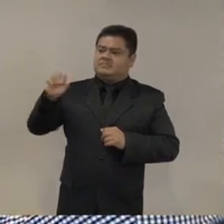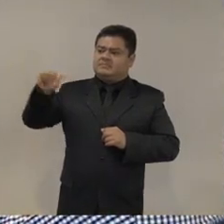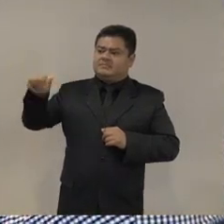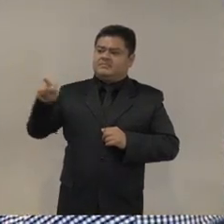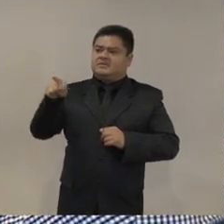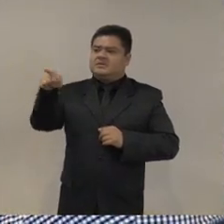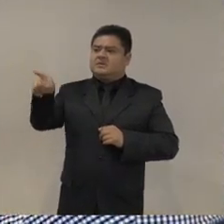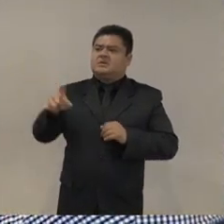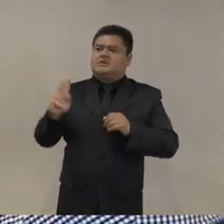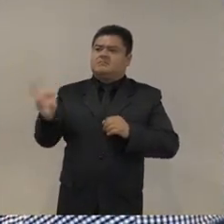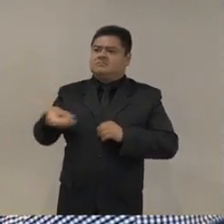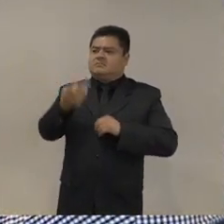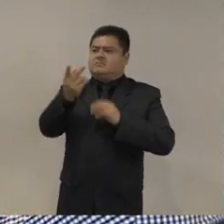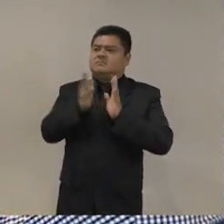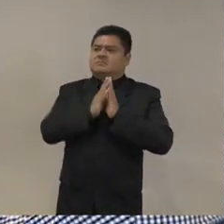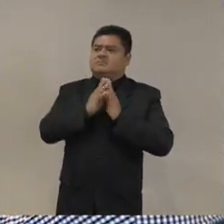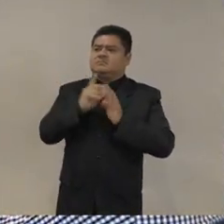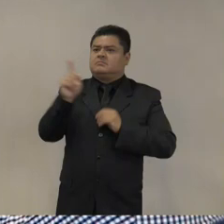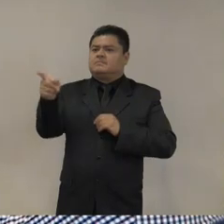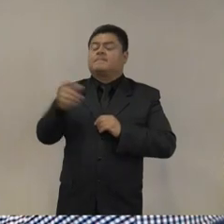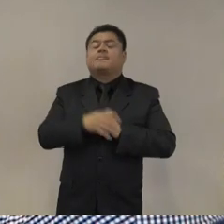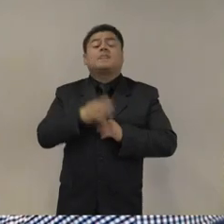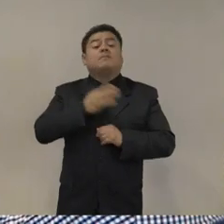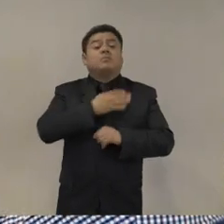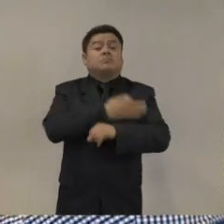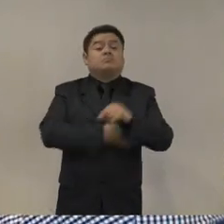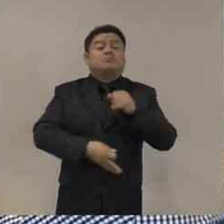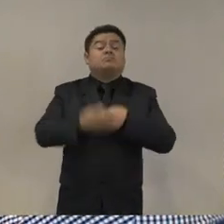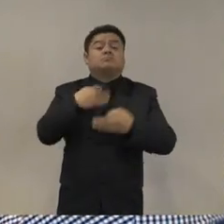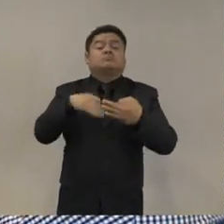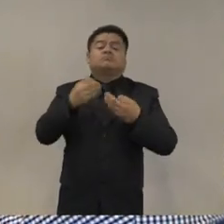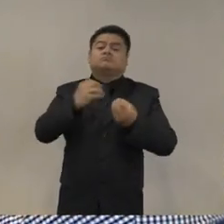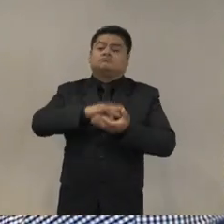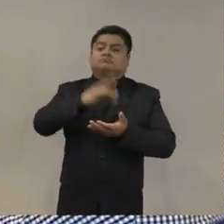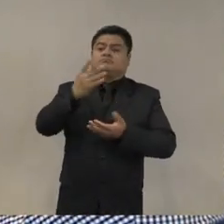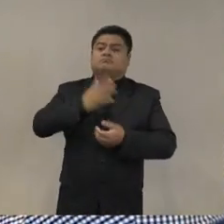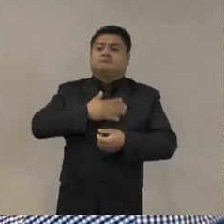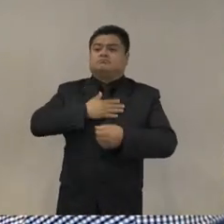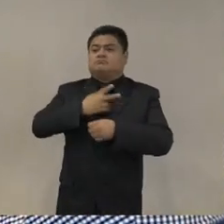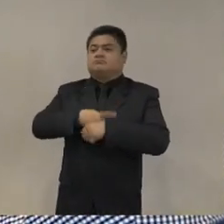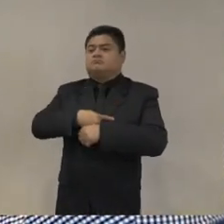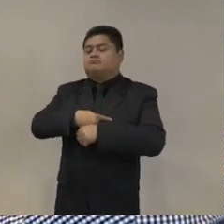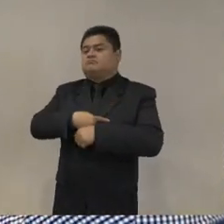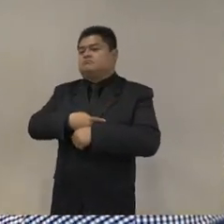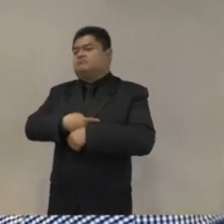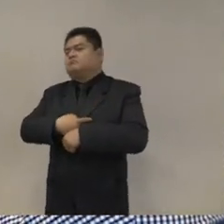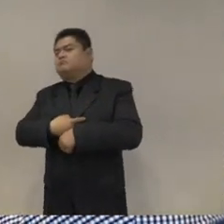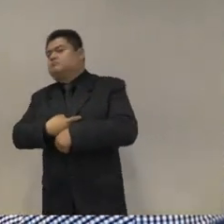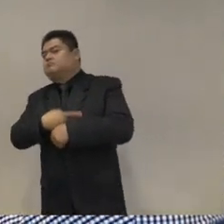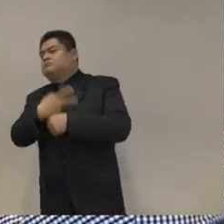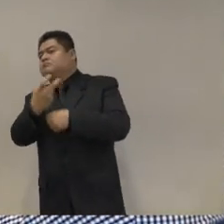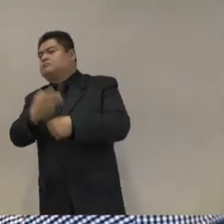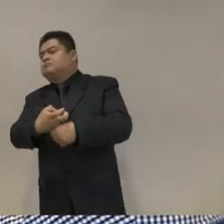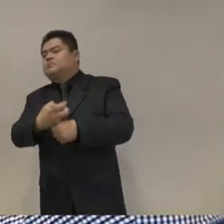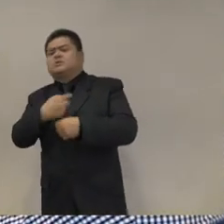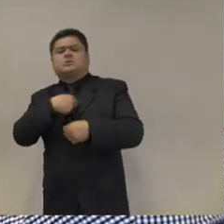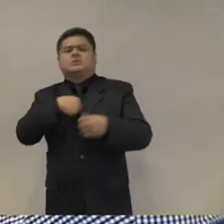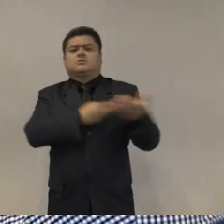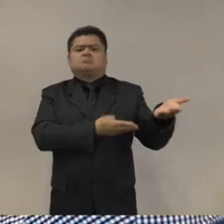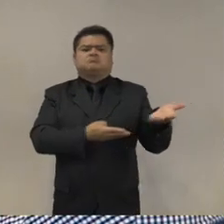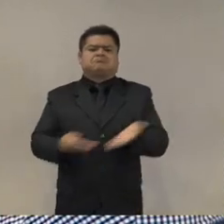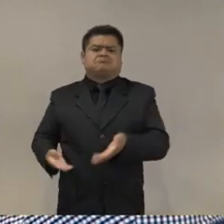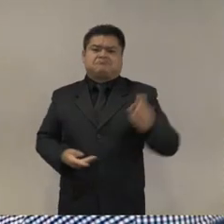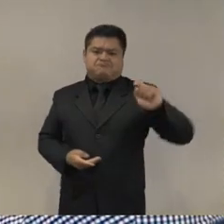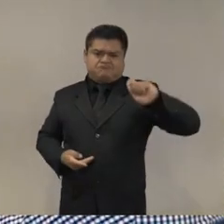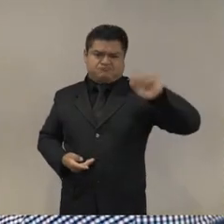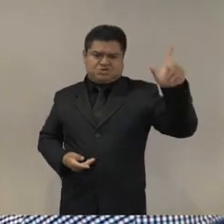buenas tardes bueno pues antes que nada muchas gracias a los organizadores por la invitación yo vengo aquí no como un experto en temas de